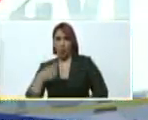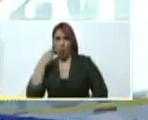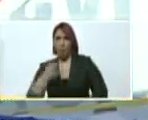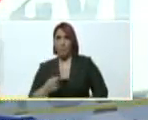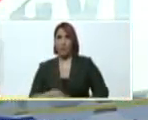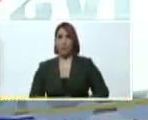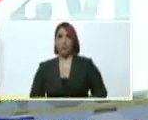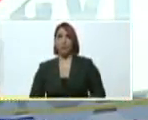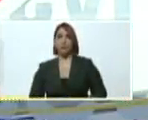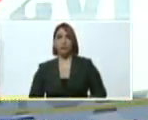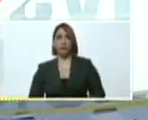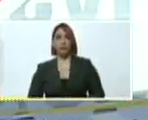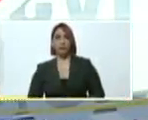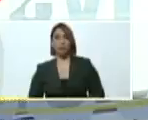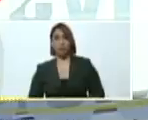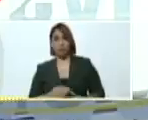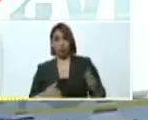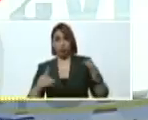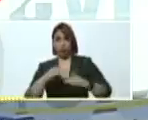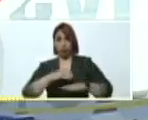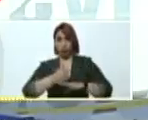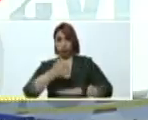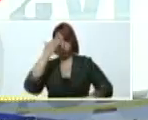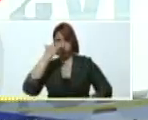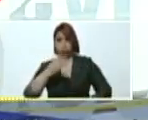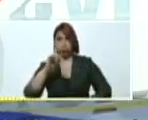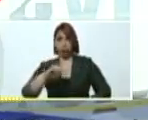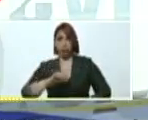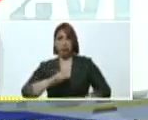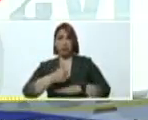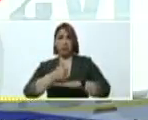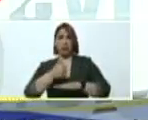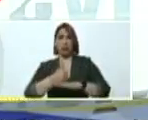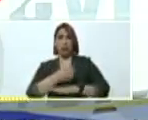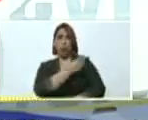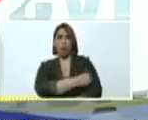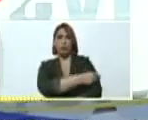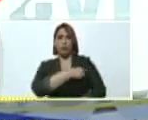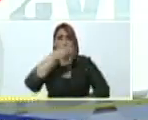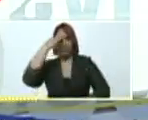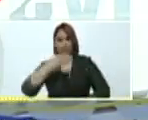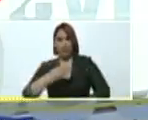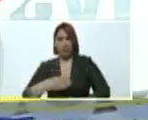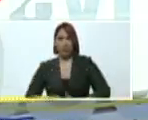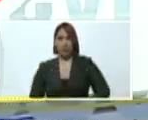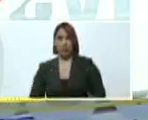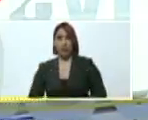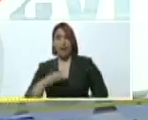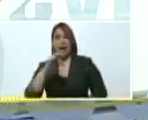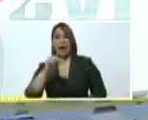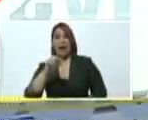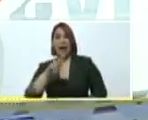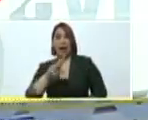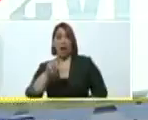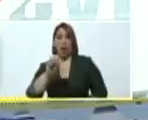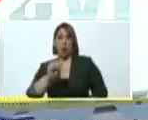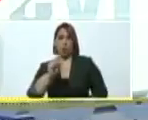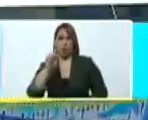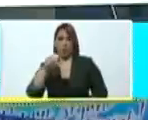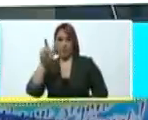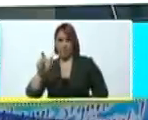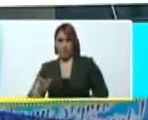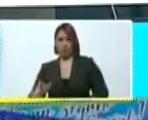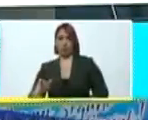El contralmirante Luis Montaño, director del hospital militar, doctor Carlos Arbelo. Y un paciente